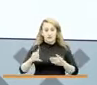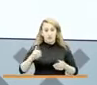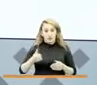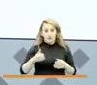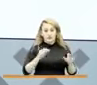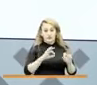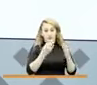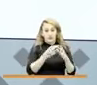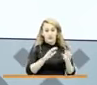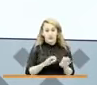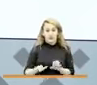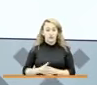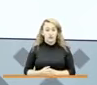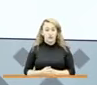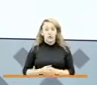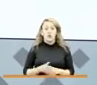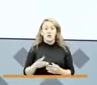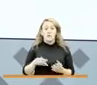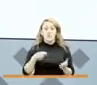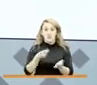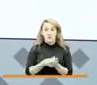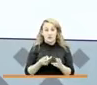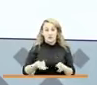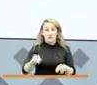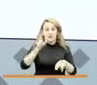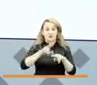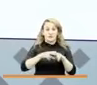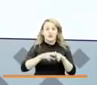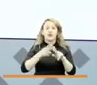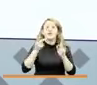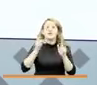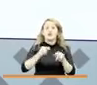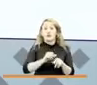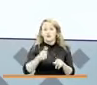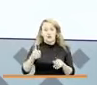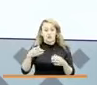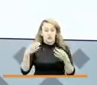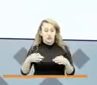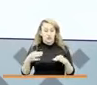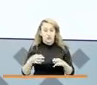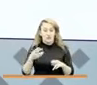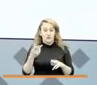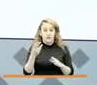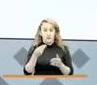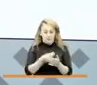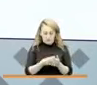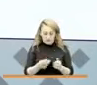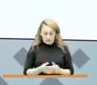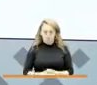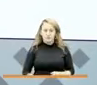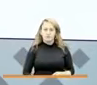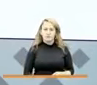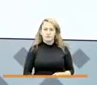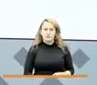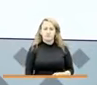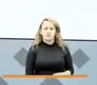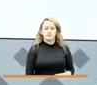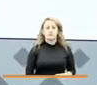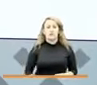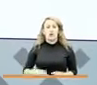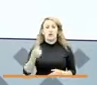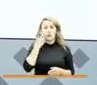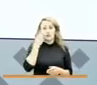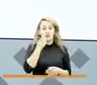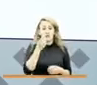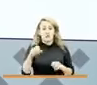Acción, no solamente en estos pagos extraordinarios, sino también en los ordinarios. Fuimos y buscamos, no las familias activas que teníamos en el momento,